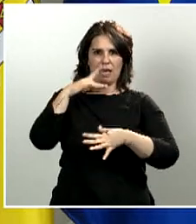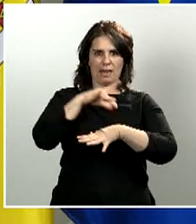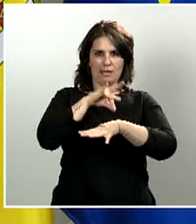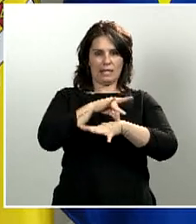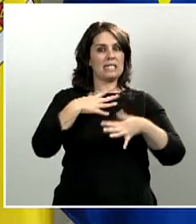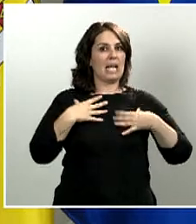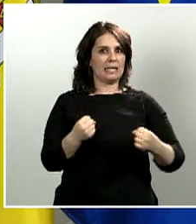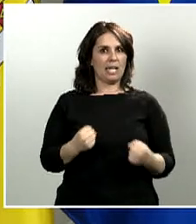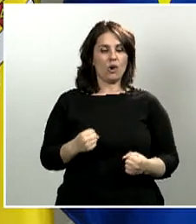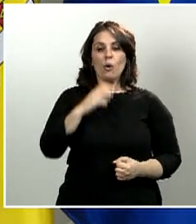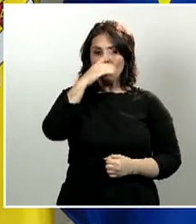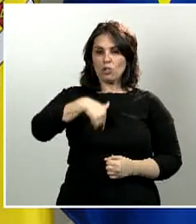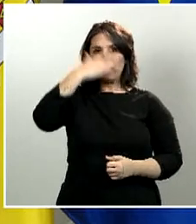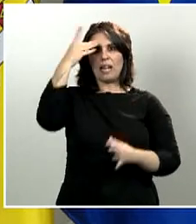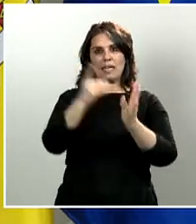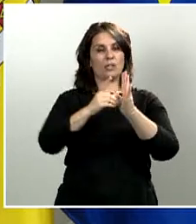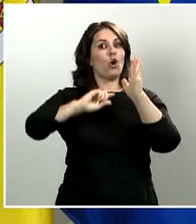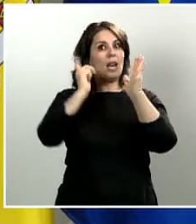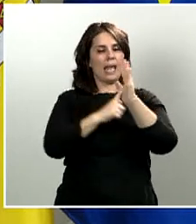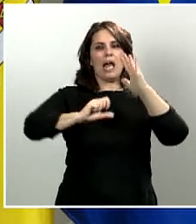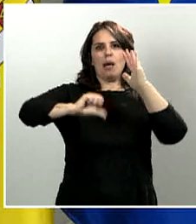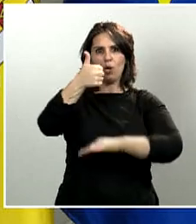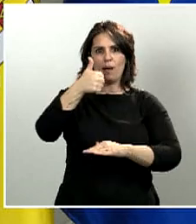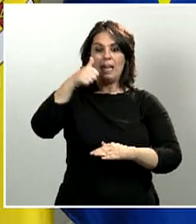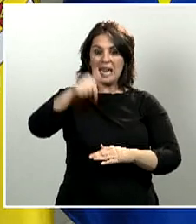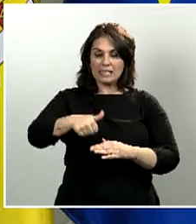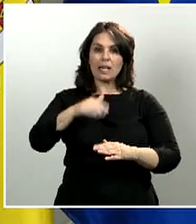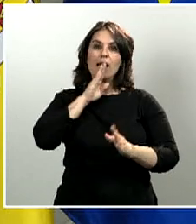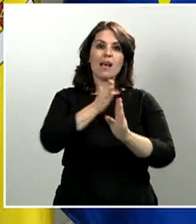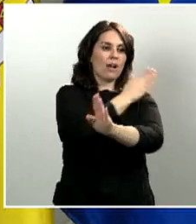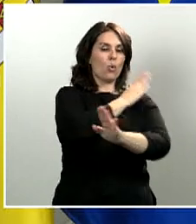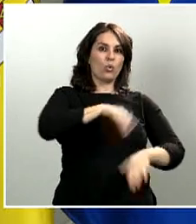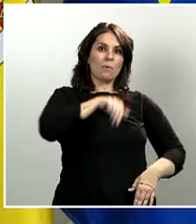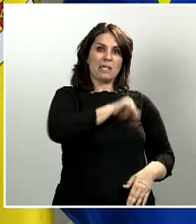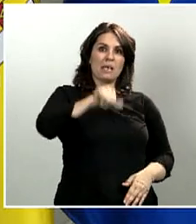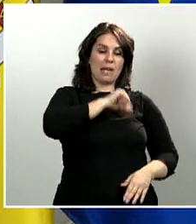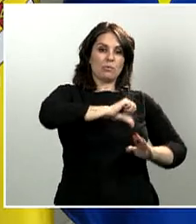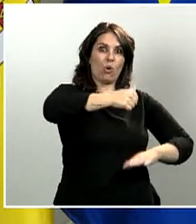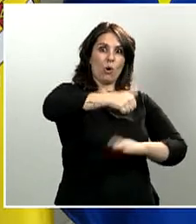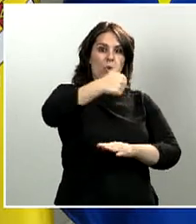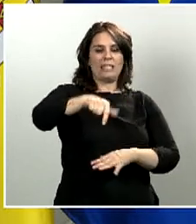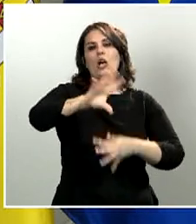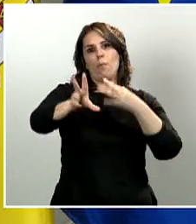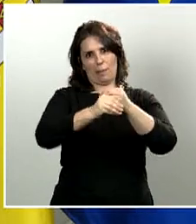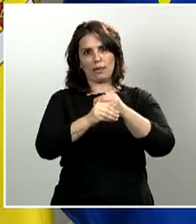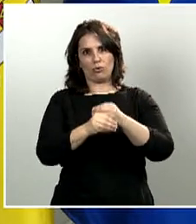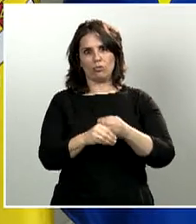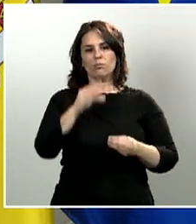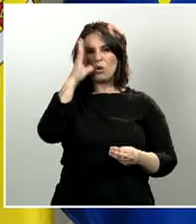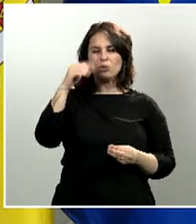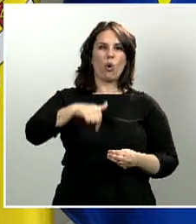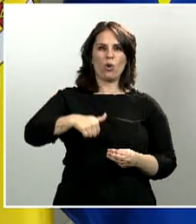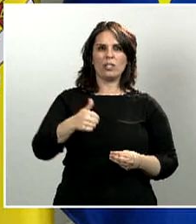Real Decreto-Ley que complementa a los que hemos ido adoptando en las últimas semanas y que por ello tiene una naturaleza con medidas